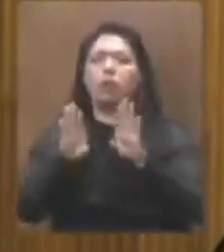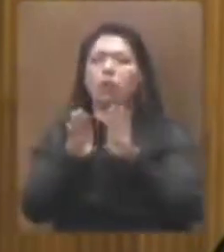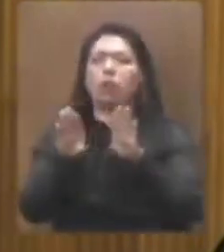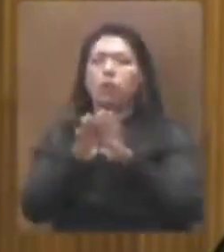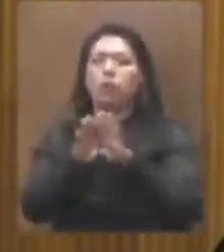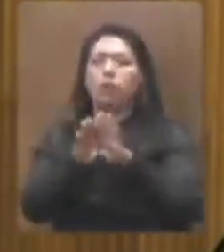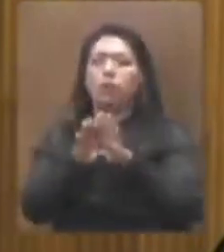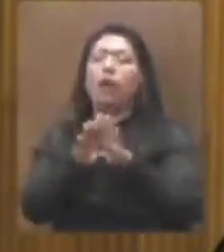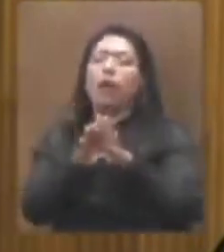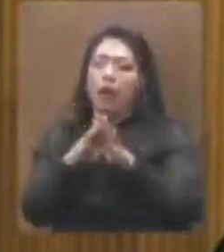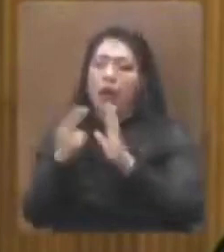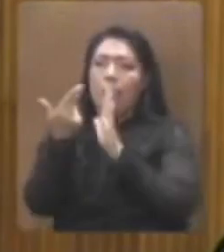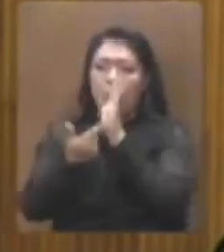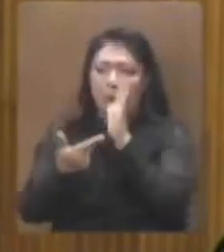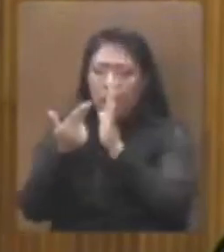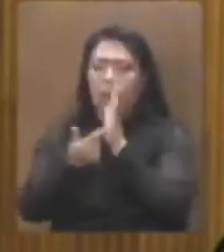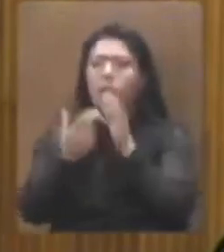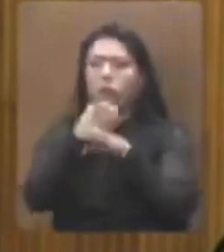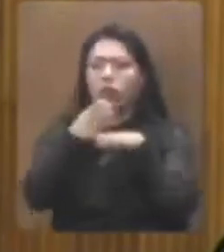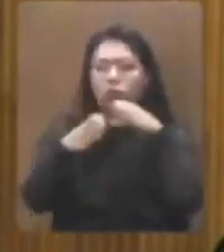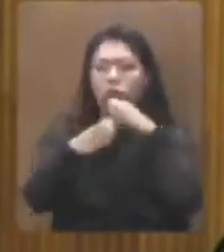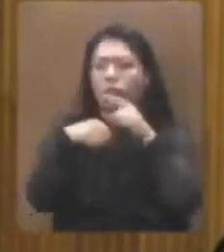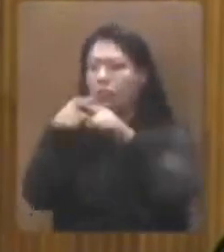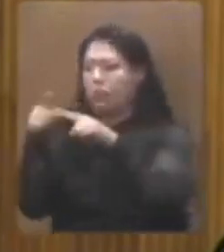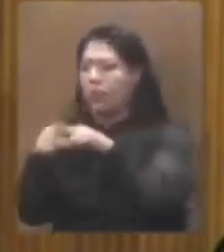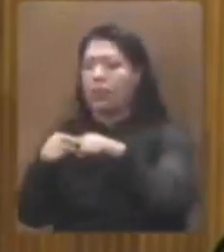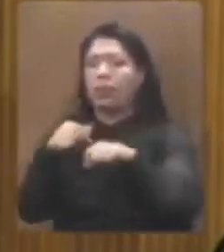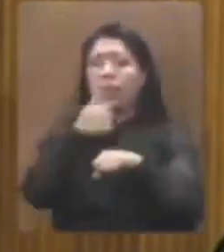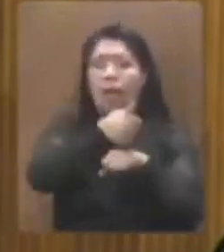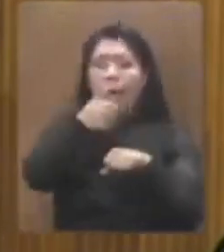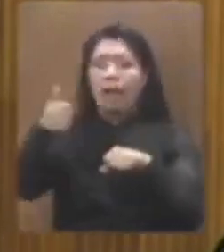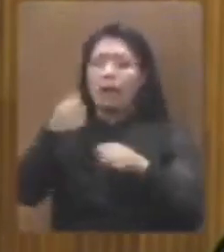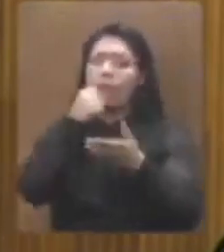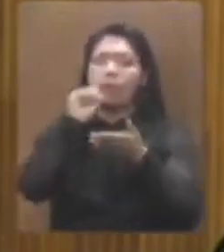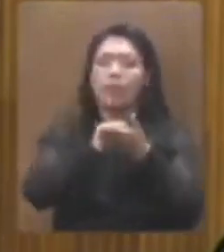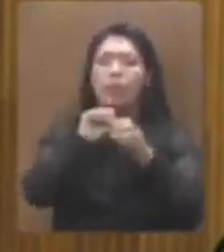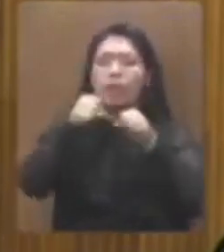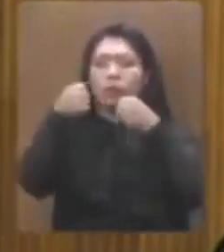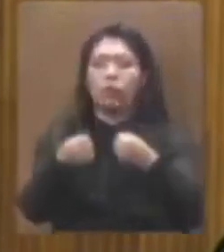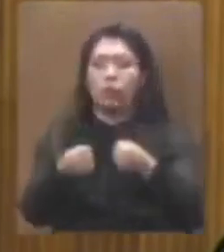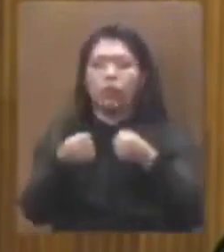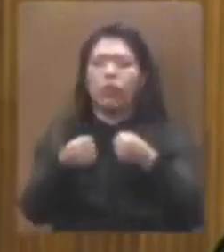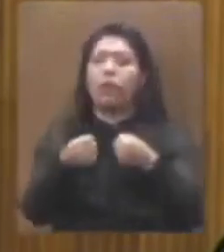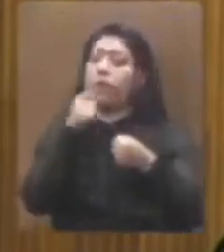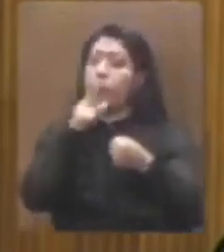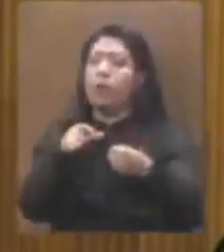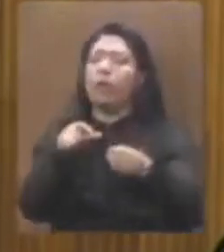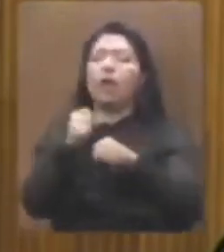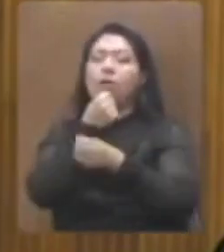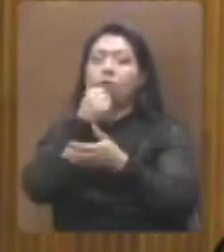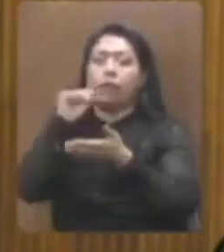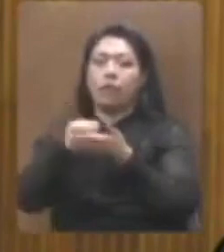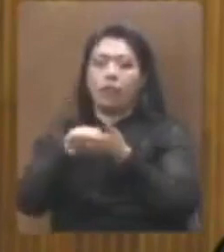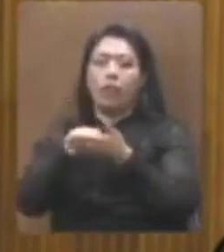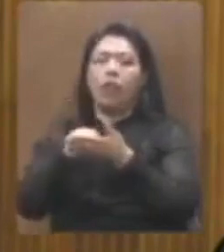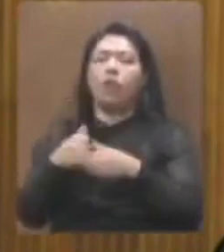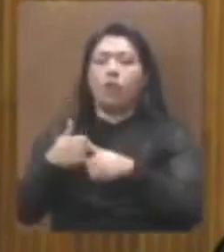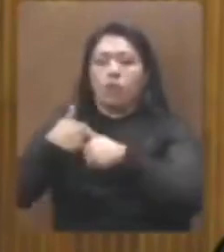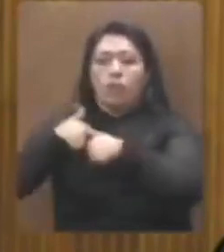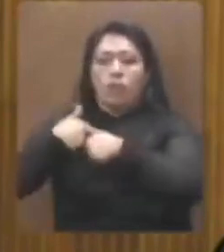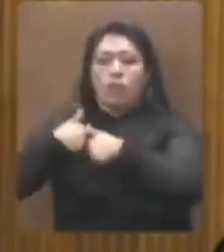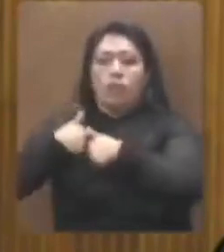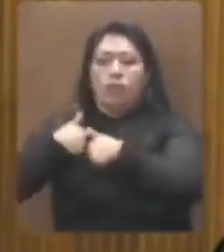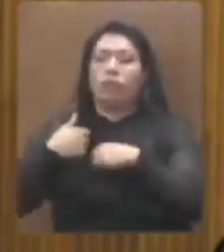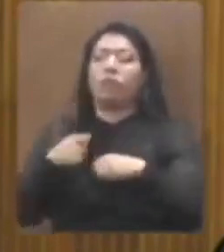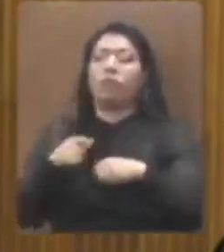dándole las herramientas y los instrumentos a todas las corporaciones de seguridad, incluidas las Fuerzas Armadas. Hoy lo que se requiere en